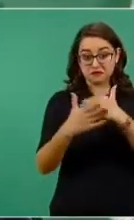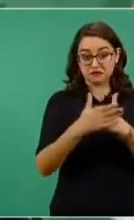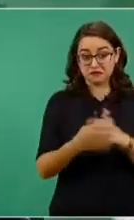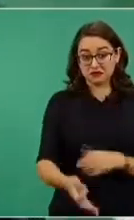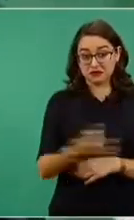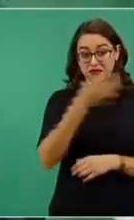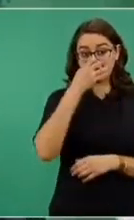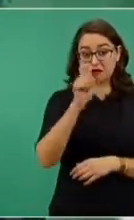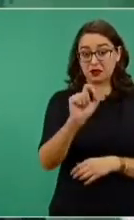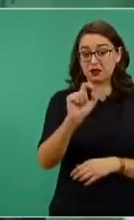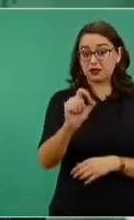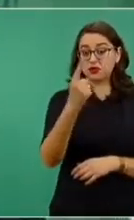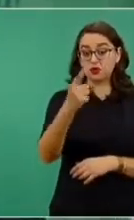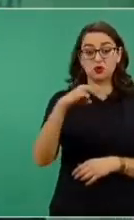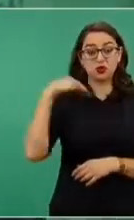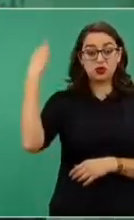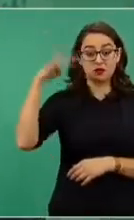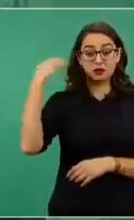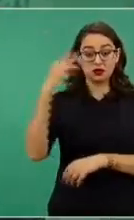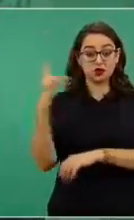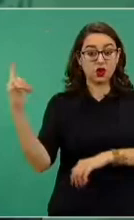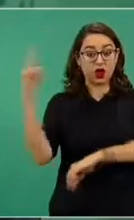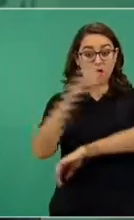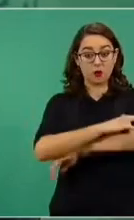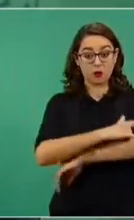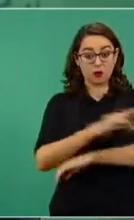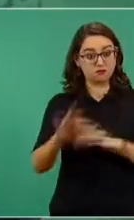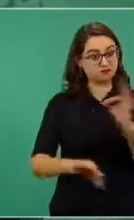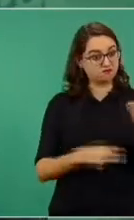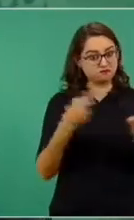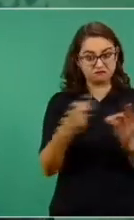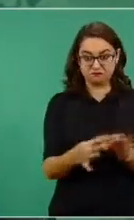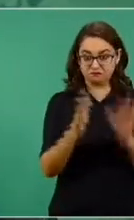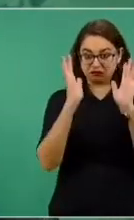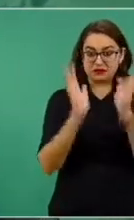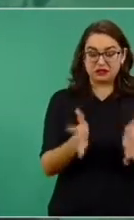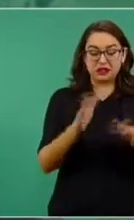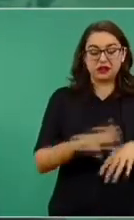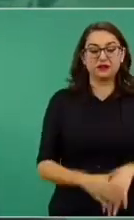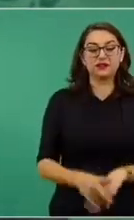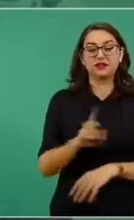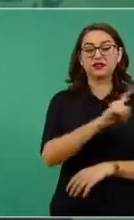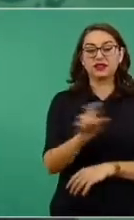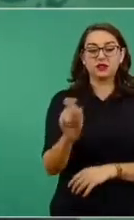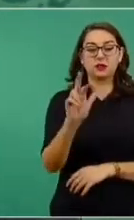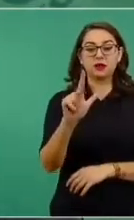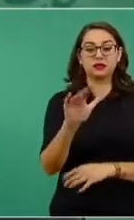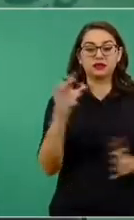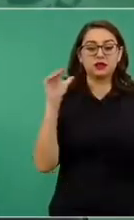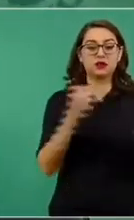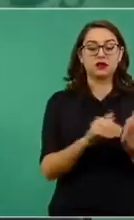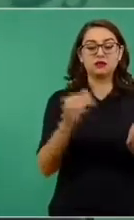estamos ahorrando 125 mil millones de pesos.